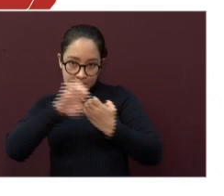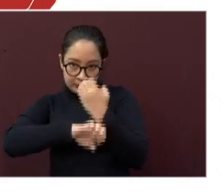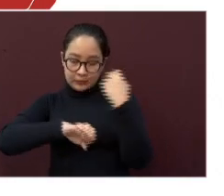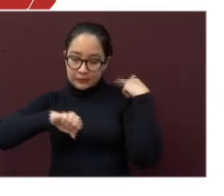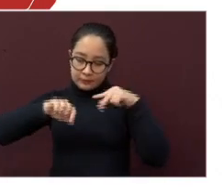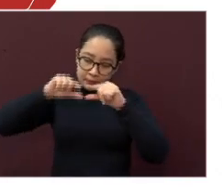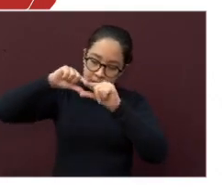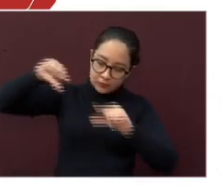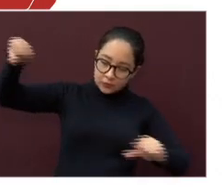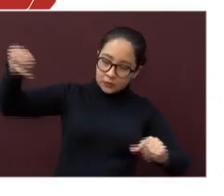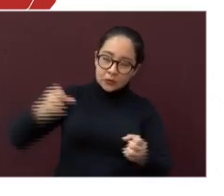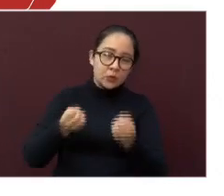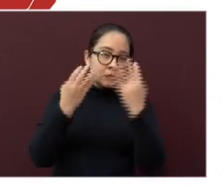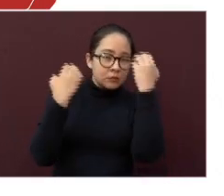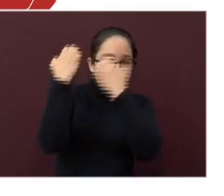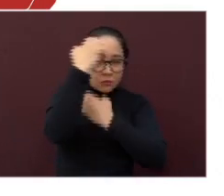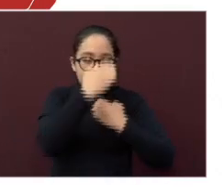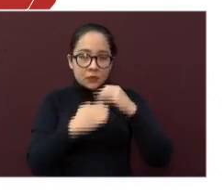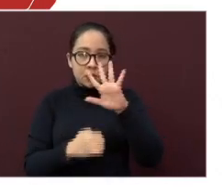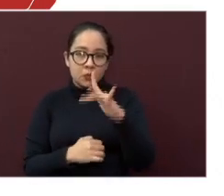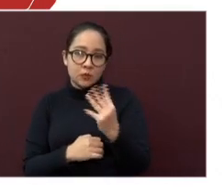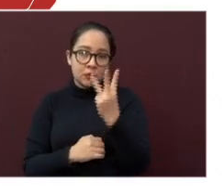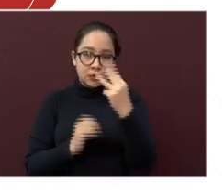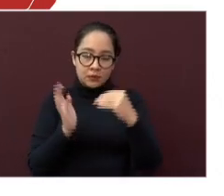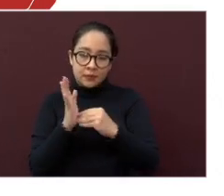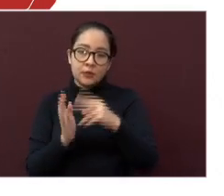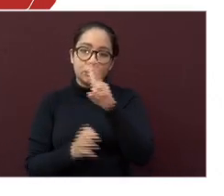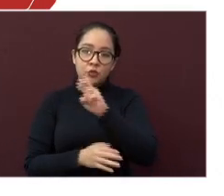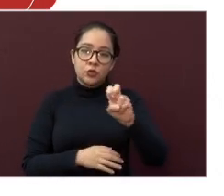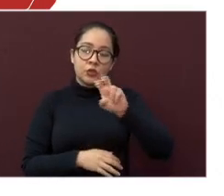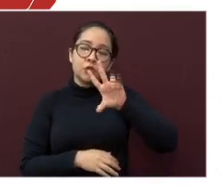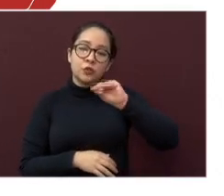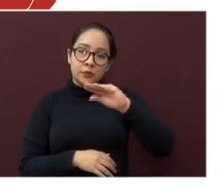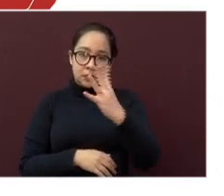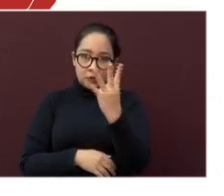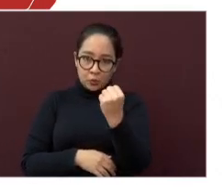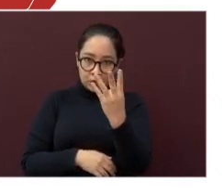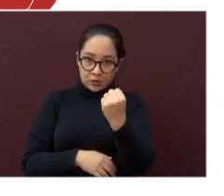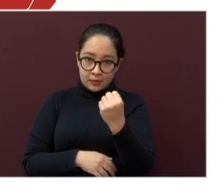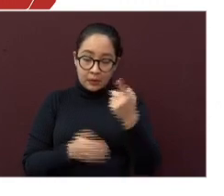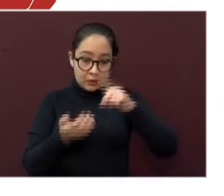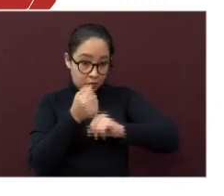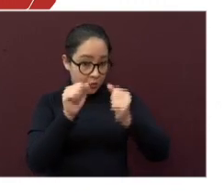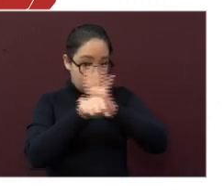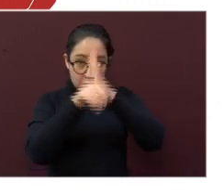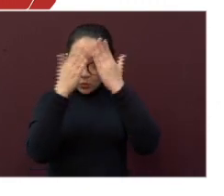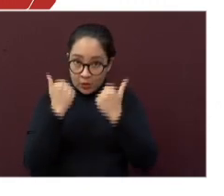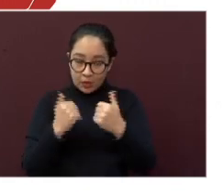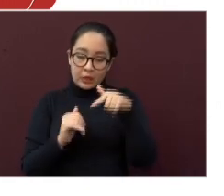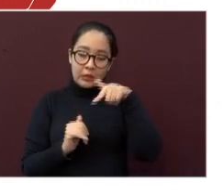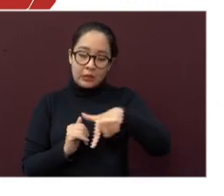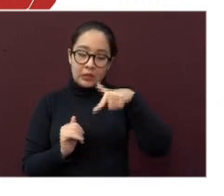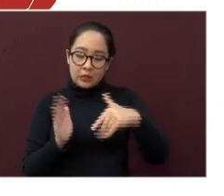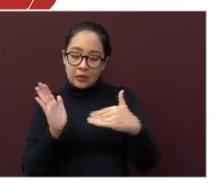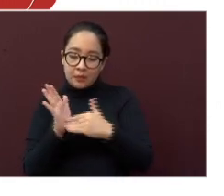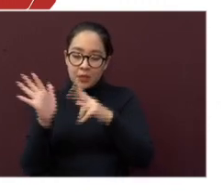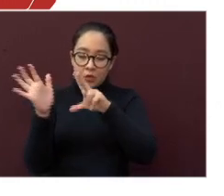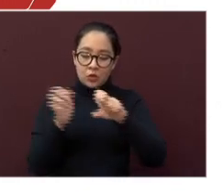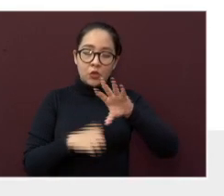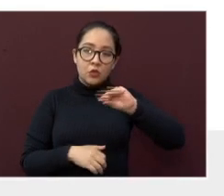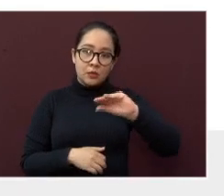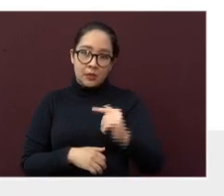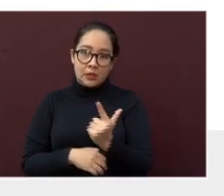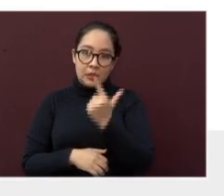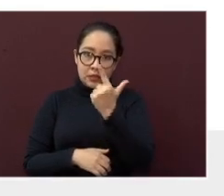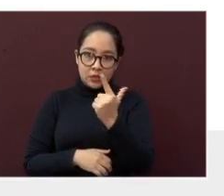casos sospechosos estudiados son 53,299. Negativos, 17,897.